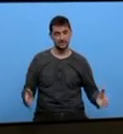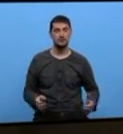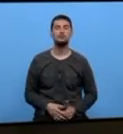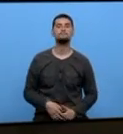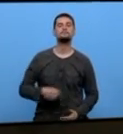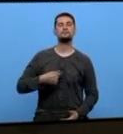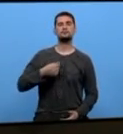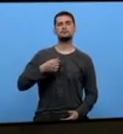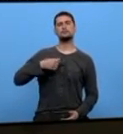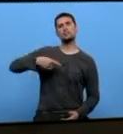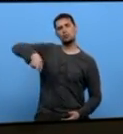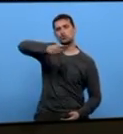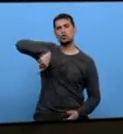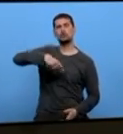varias